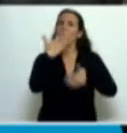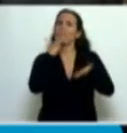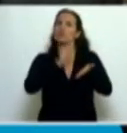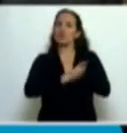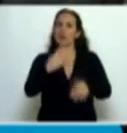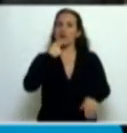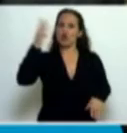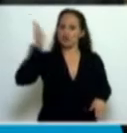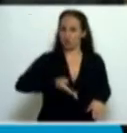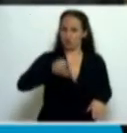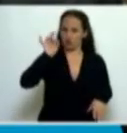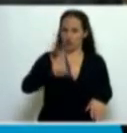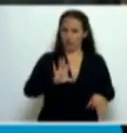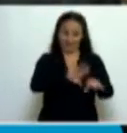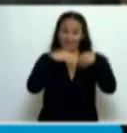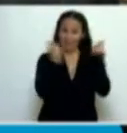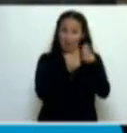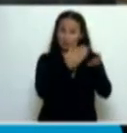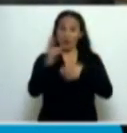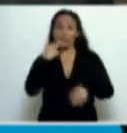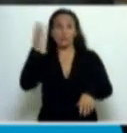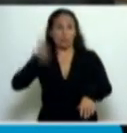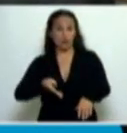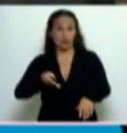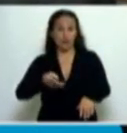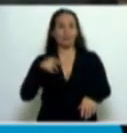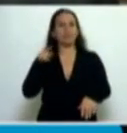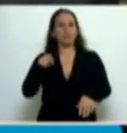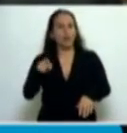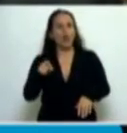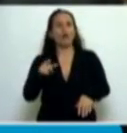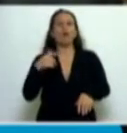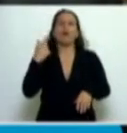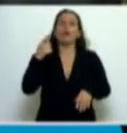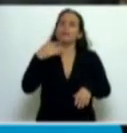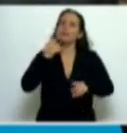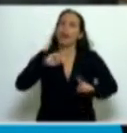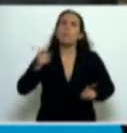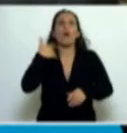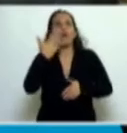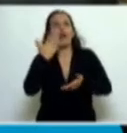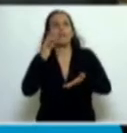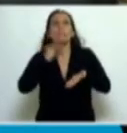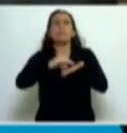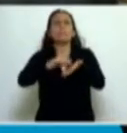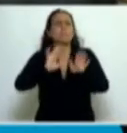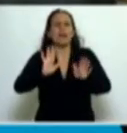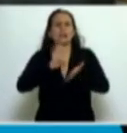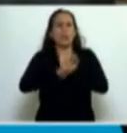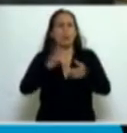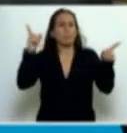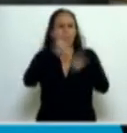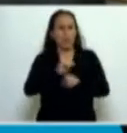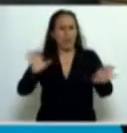% del fondo y no más que eso, de manera que tampoco esto vendría a resolver el fondo del